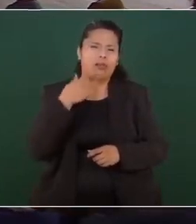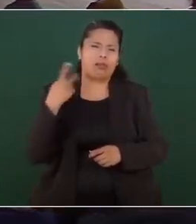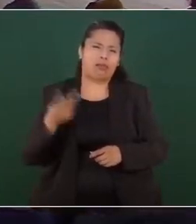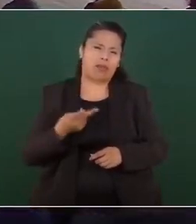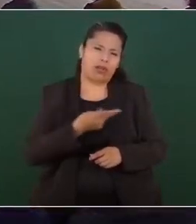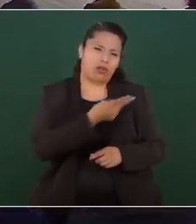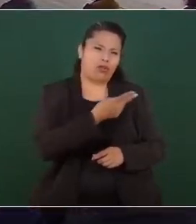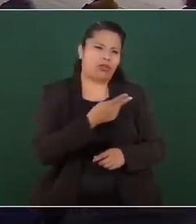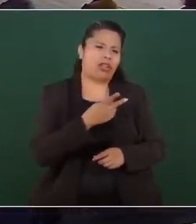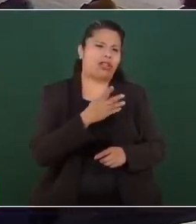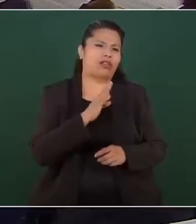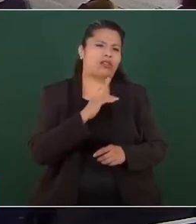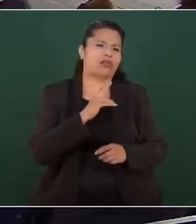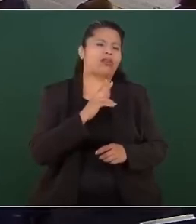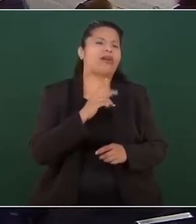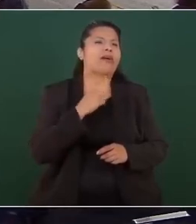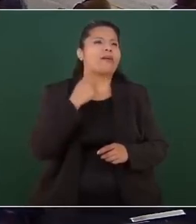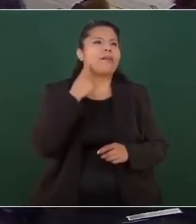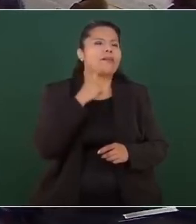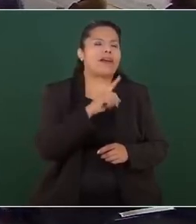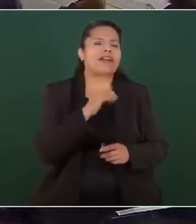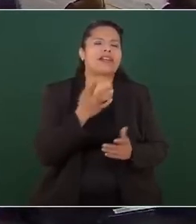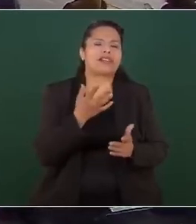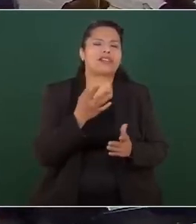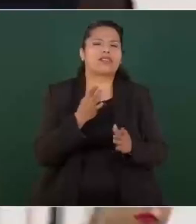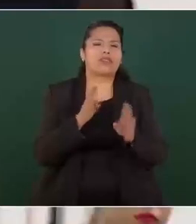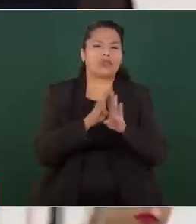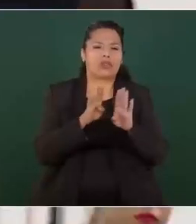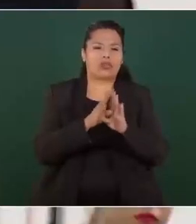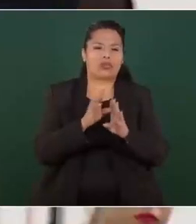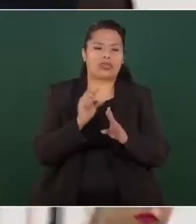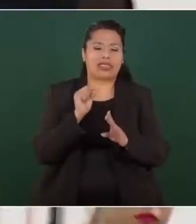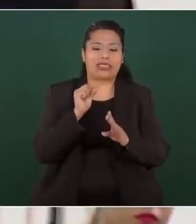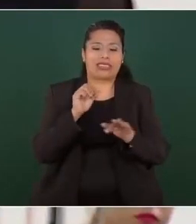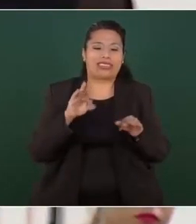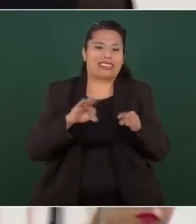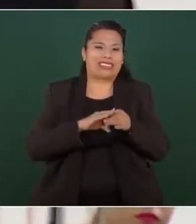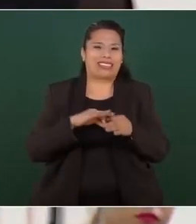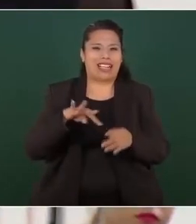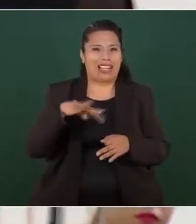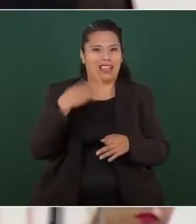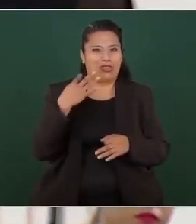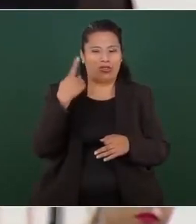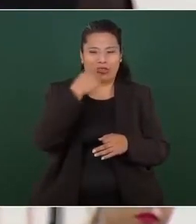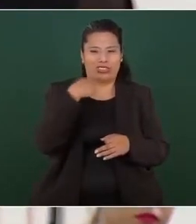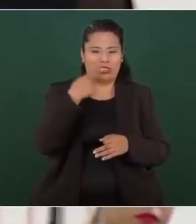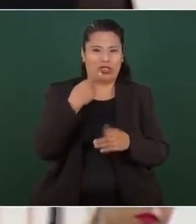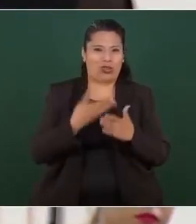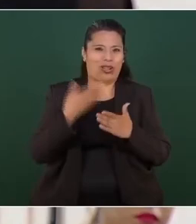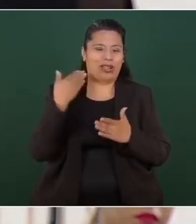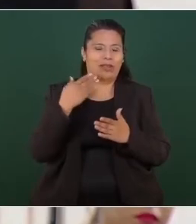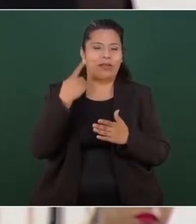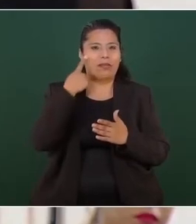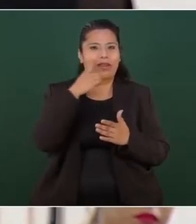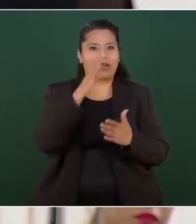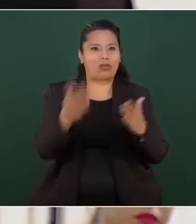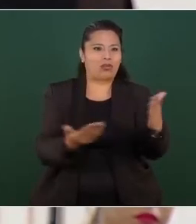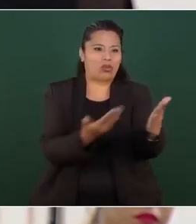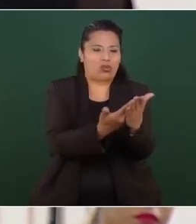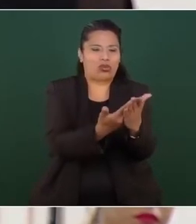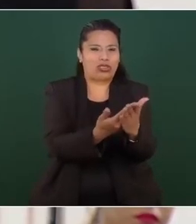ayer en el Senado de la República, tras una sesión de casi 14 horas, se aprobó esta propuesta que salió de su